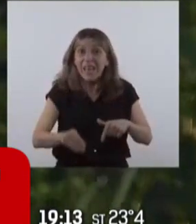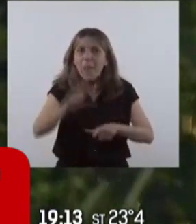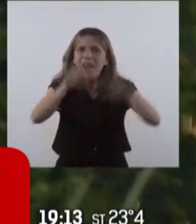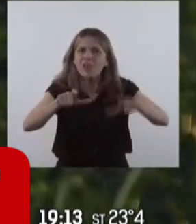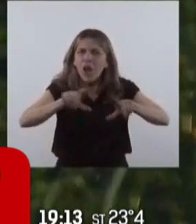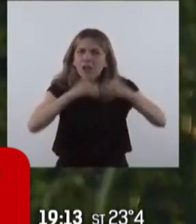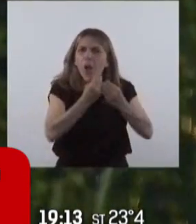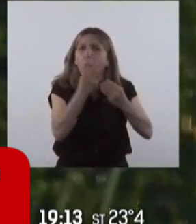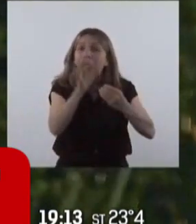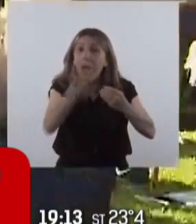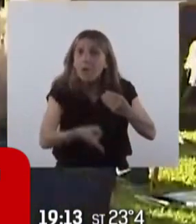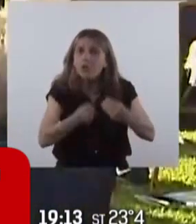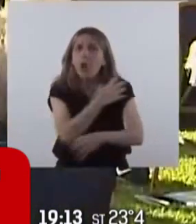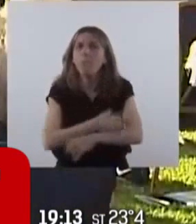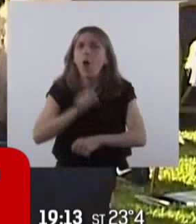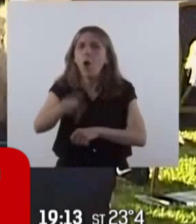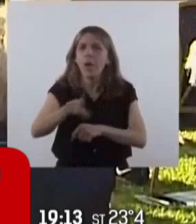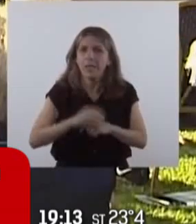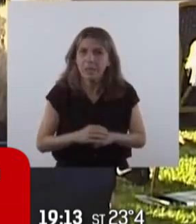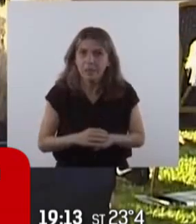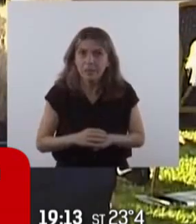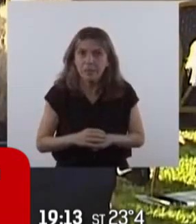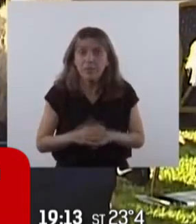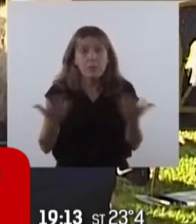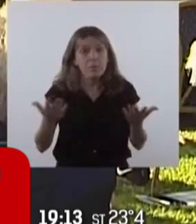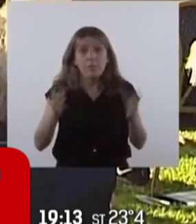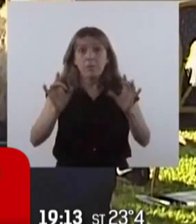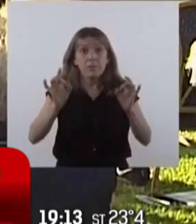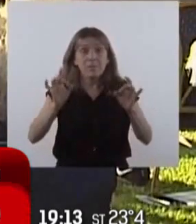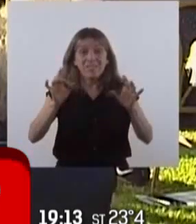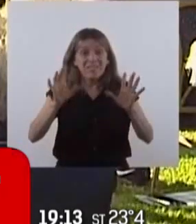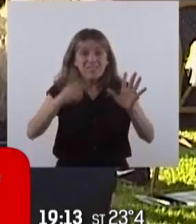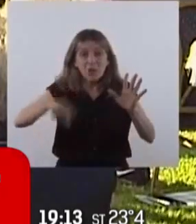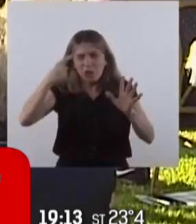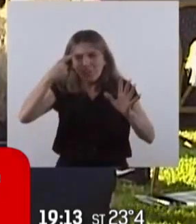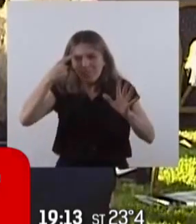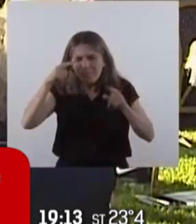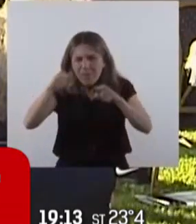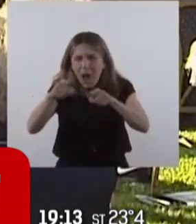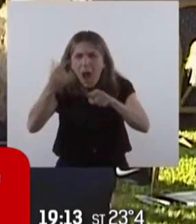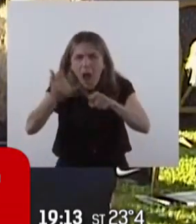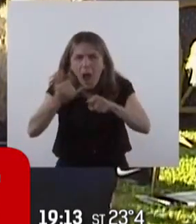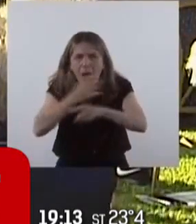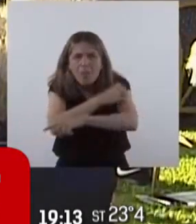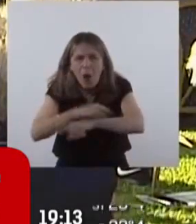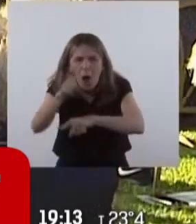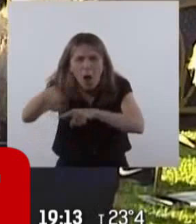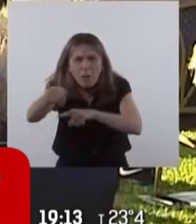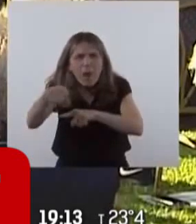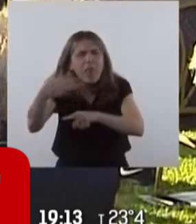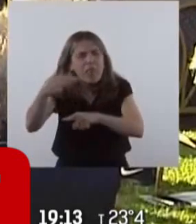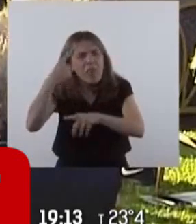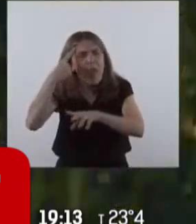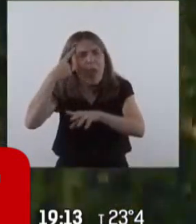argentinos sufre la pobreza. Y solamente pensar en eso nos obliga a dejar de lado